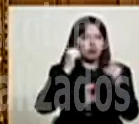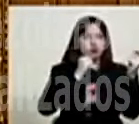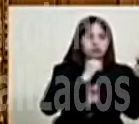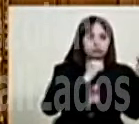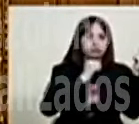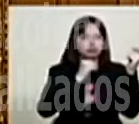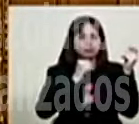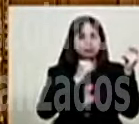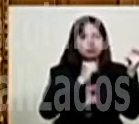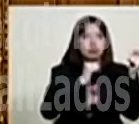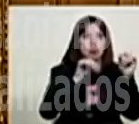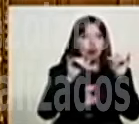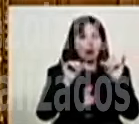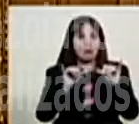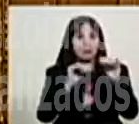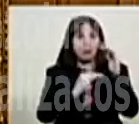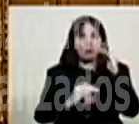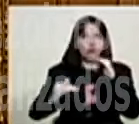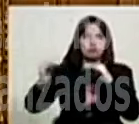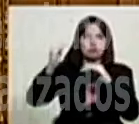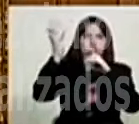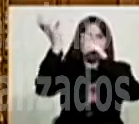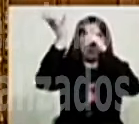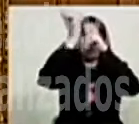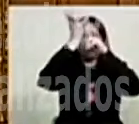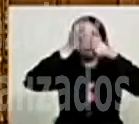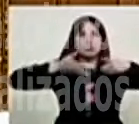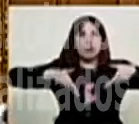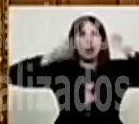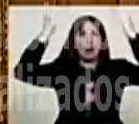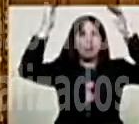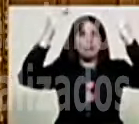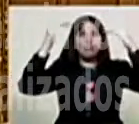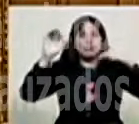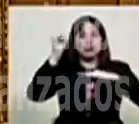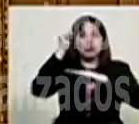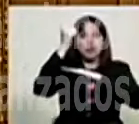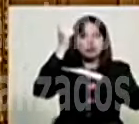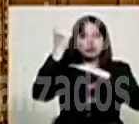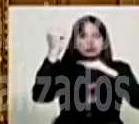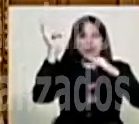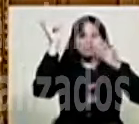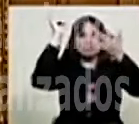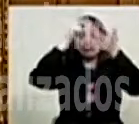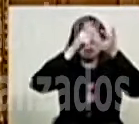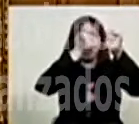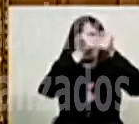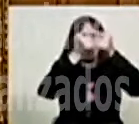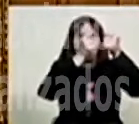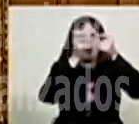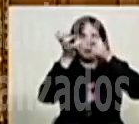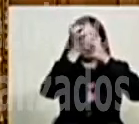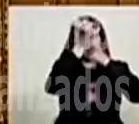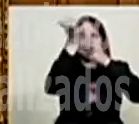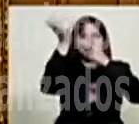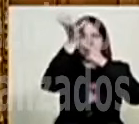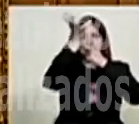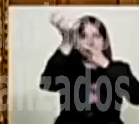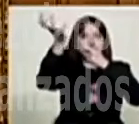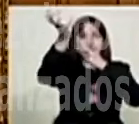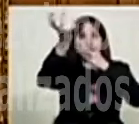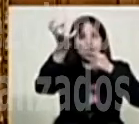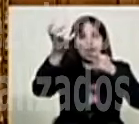Es levantado desde el piso 10. Por un grupo de estos terroristas. Entrenados en